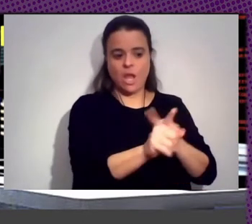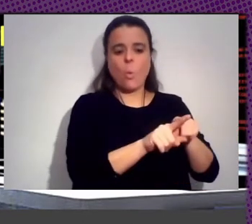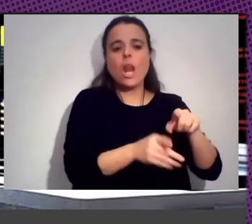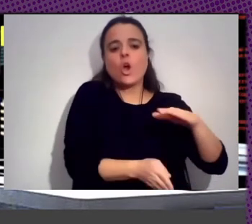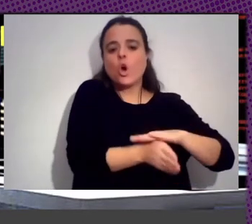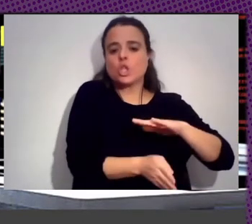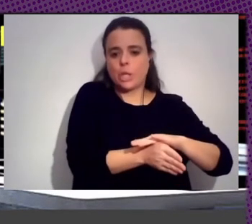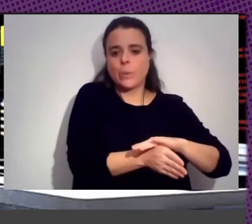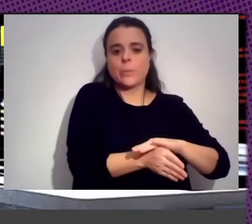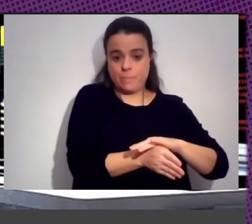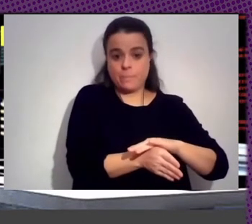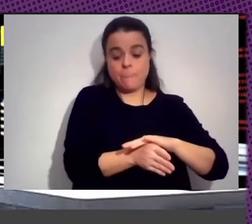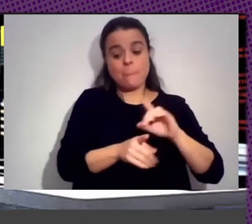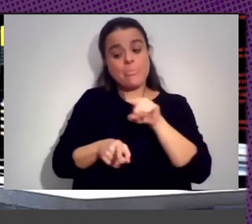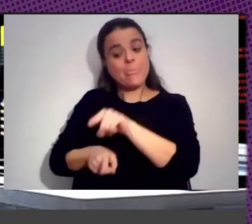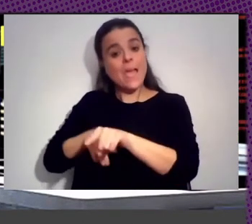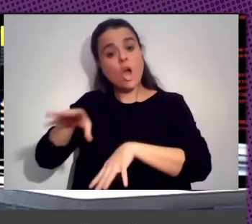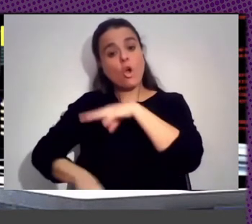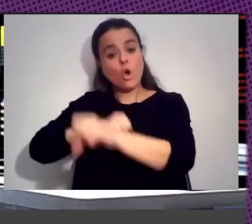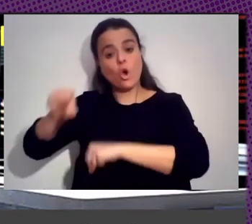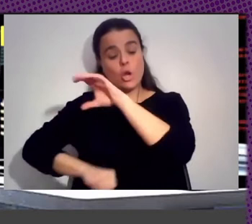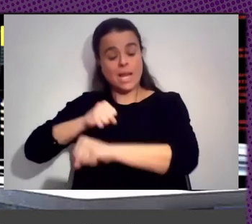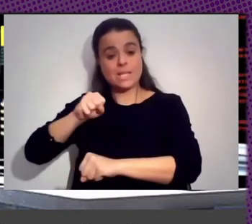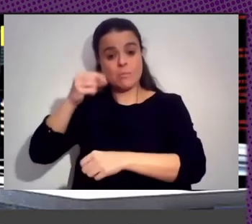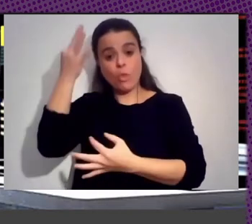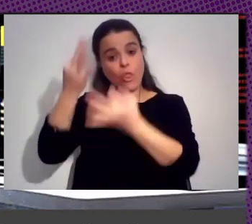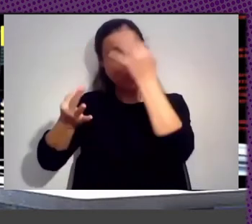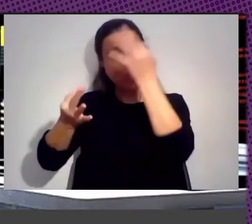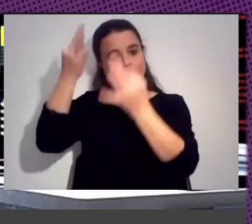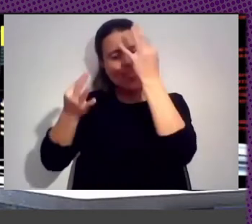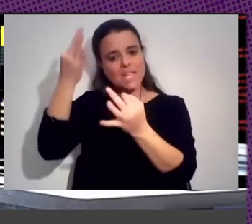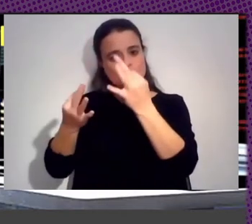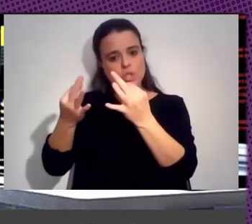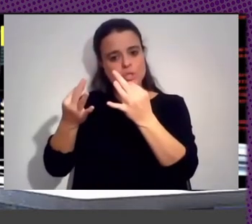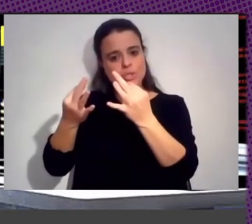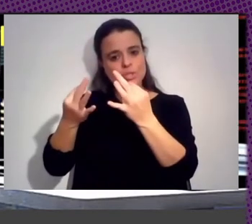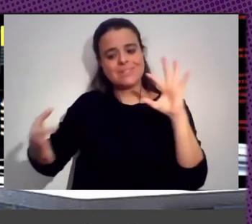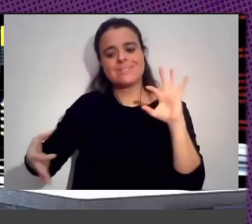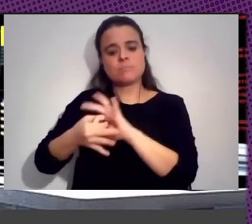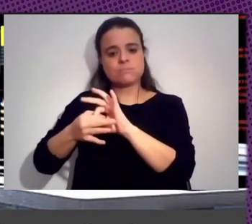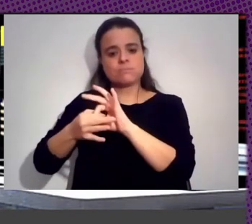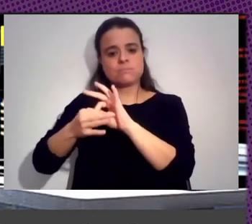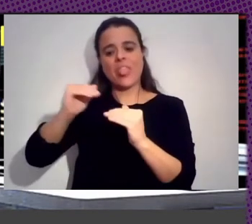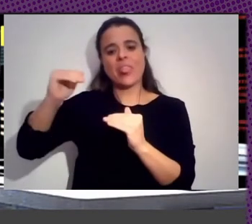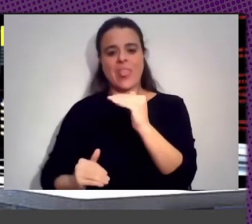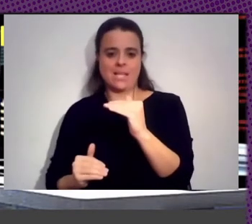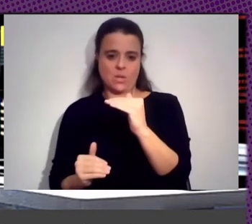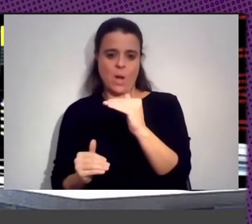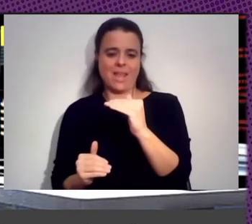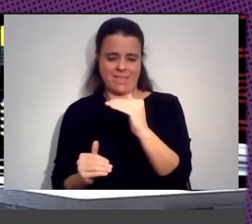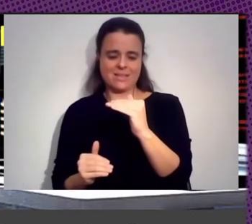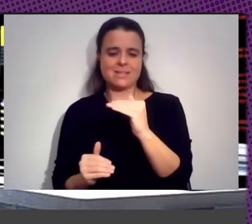El Colonialismo De Datos Coexiste Con Las Desigualdades Creadas Durante El Colonialismo